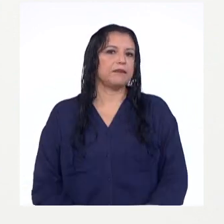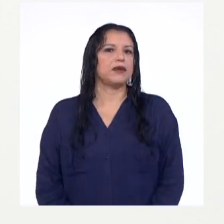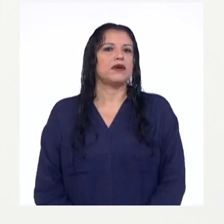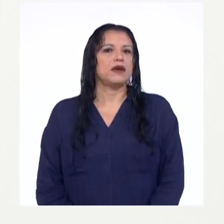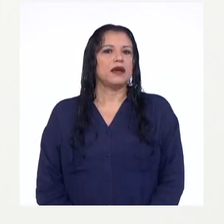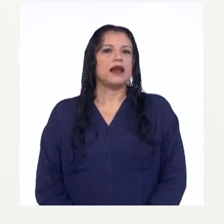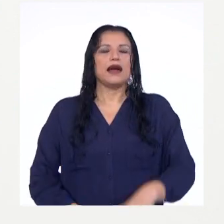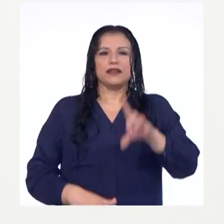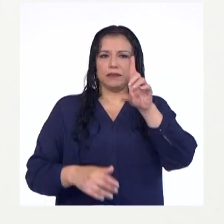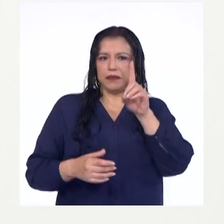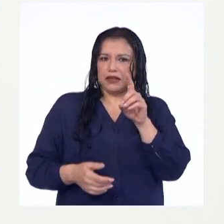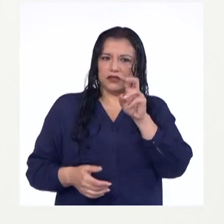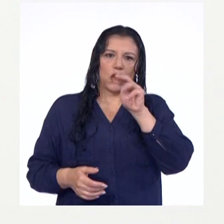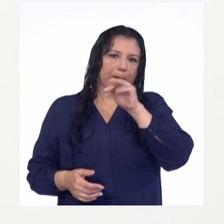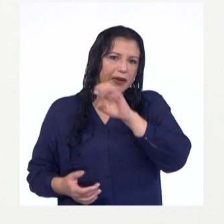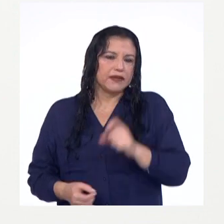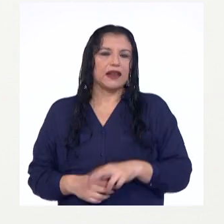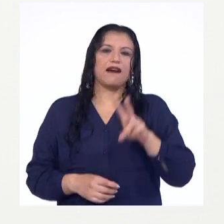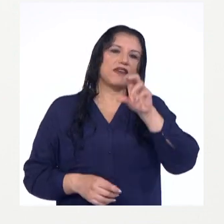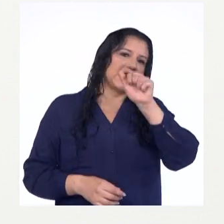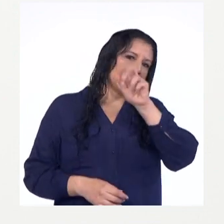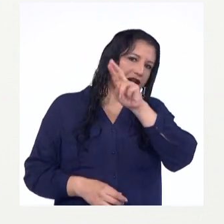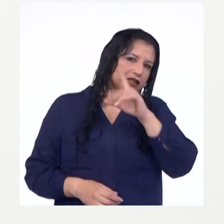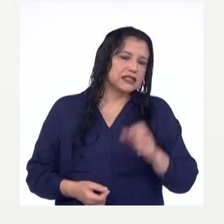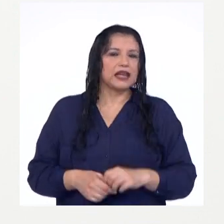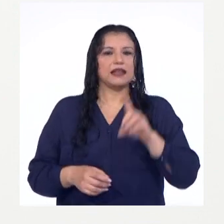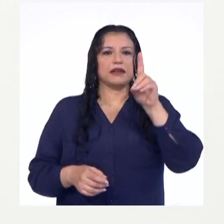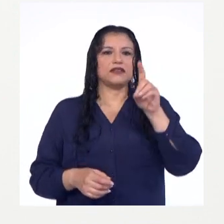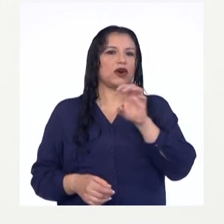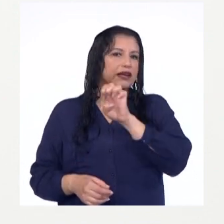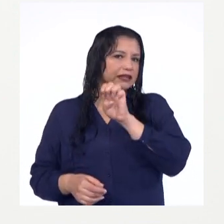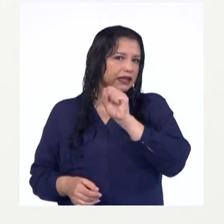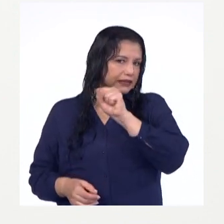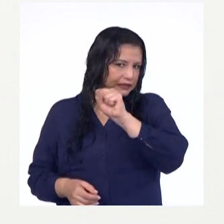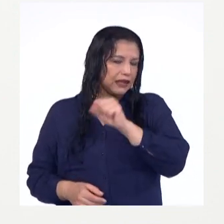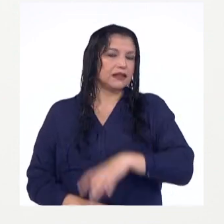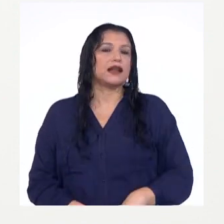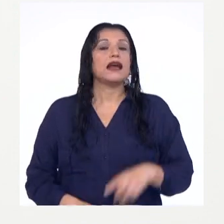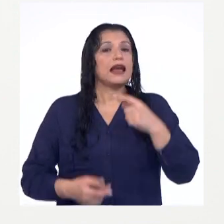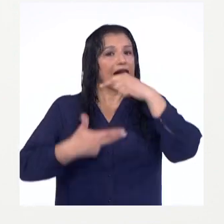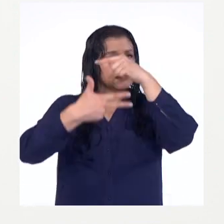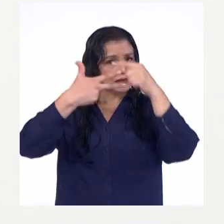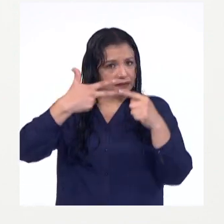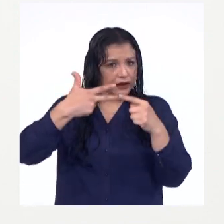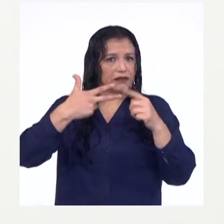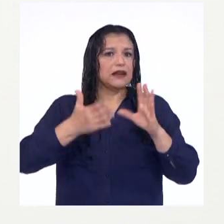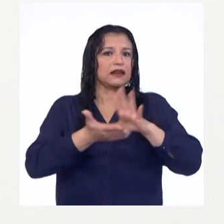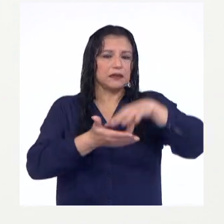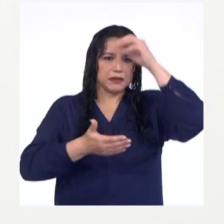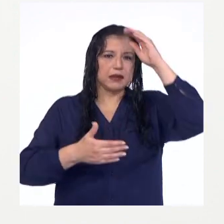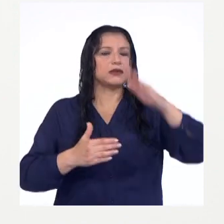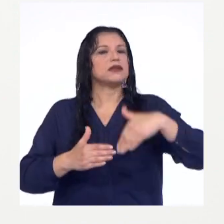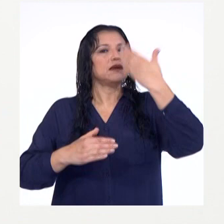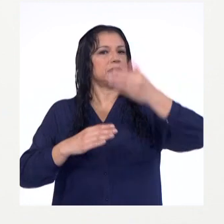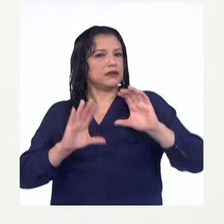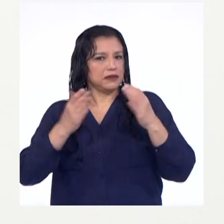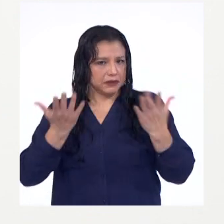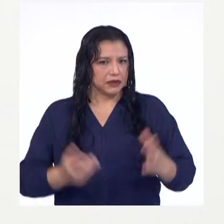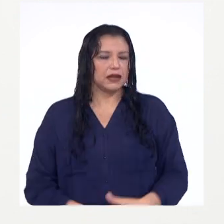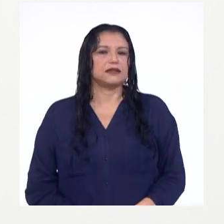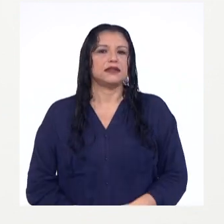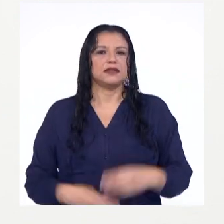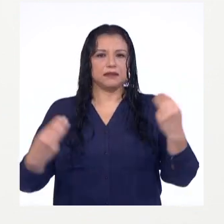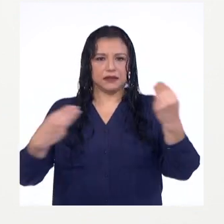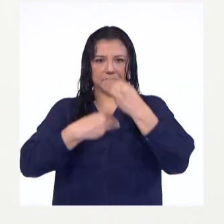desviación media, la varianza y la desviación estándar. Estas medidas las aprenderemos en el siguiente programa